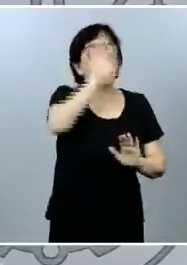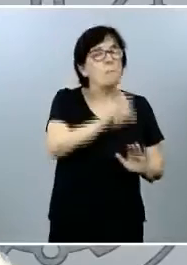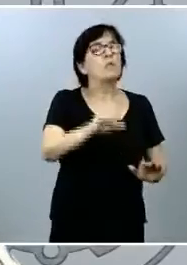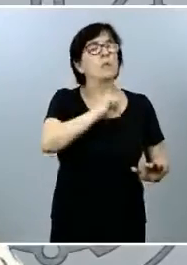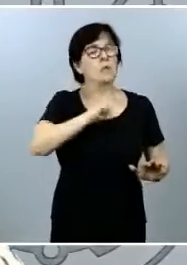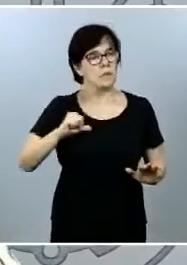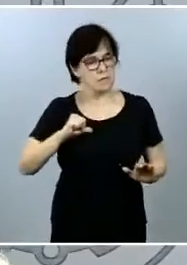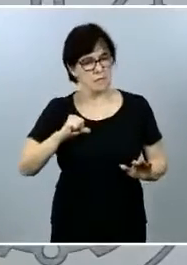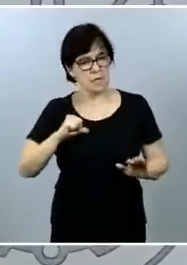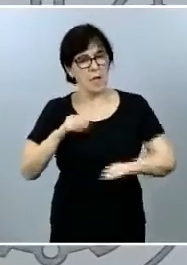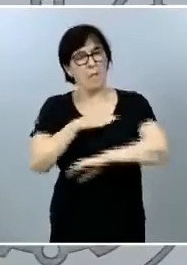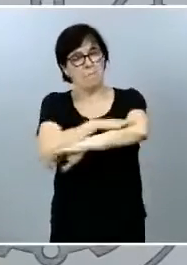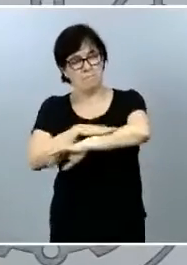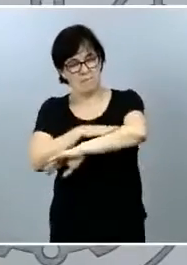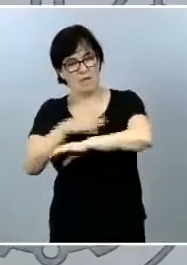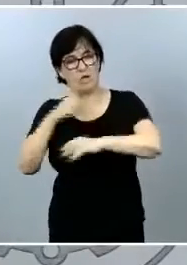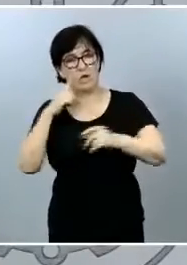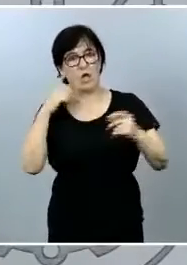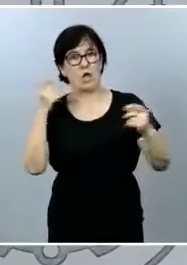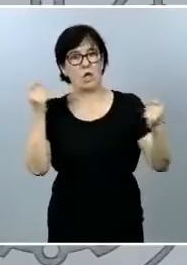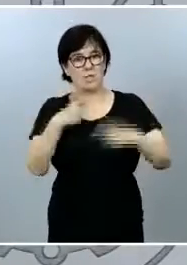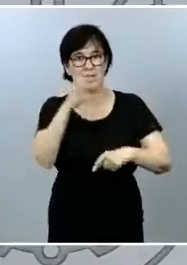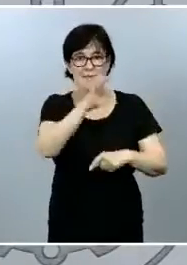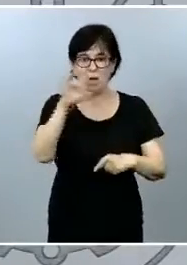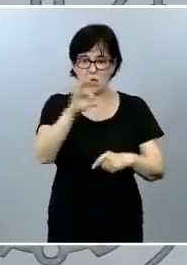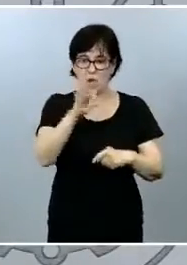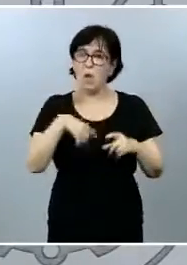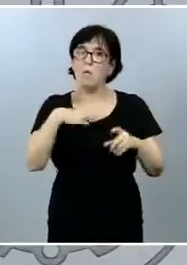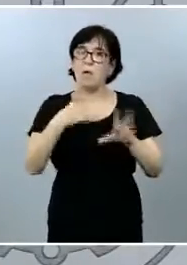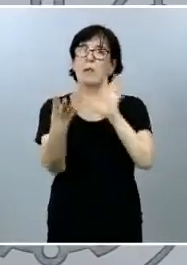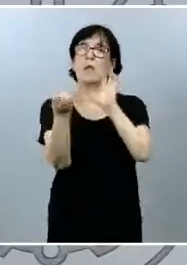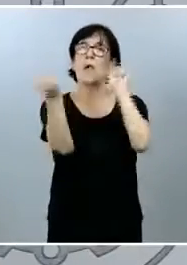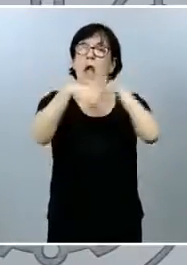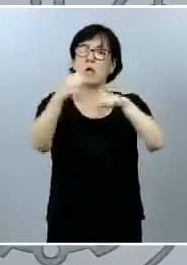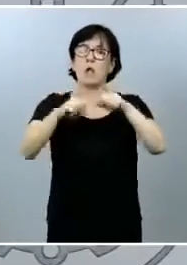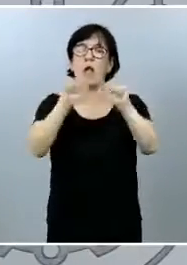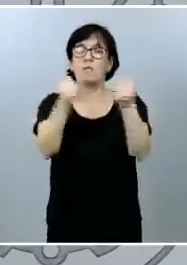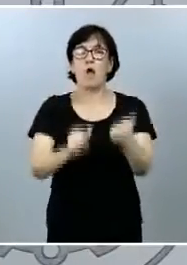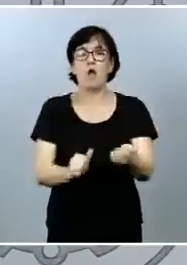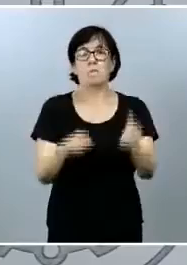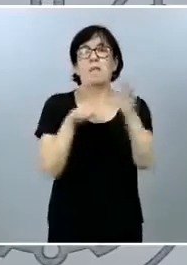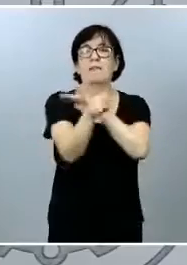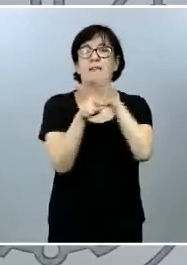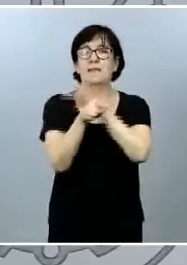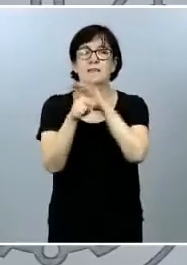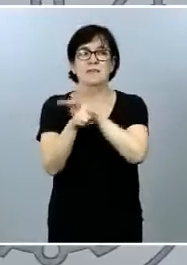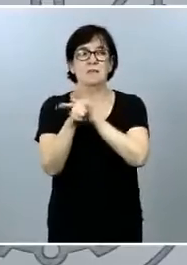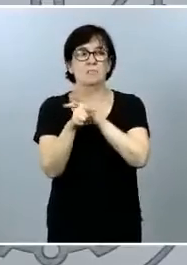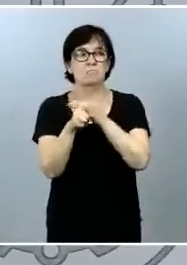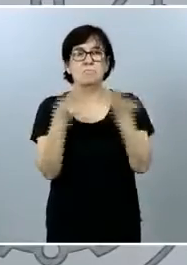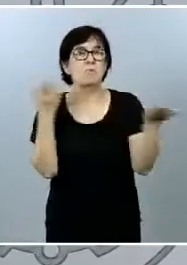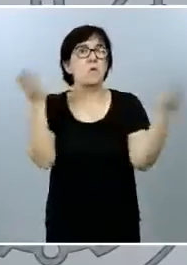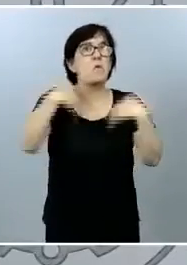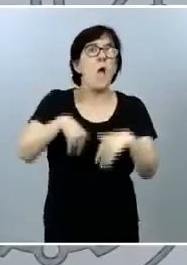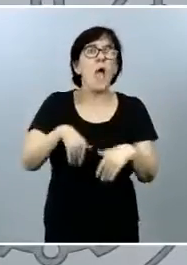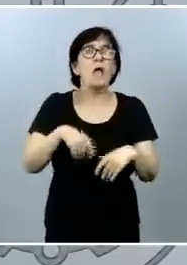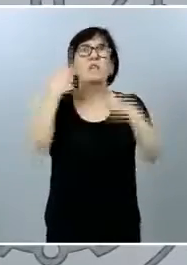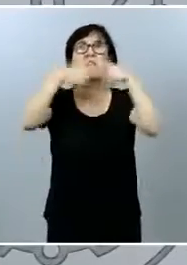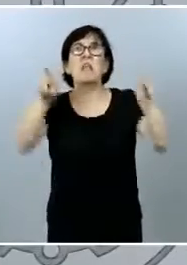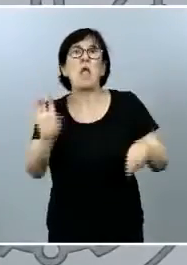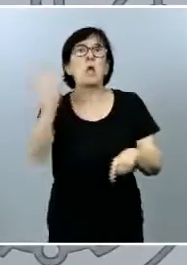el Ministerio de Seguridad Social podrá acordar fórmulas de gestión y no distingue entre comunidades autónomas